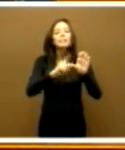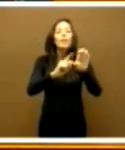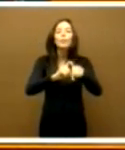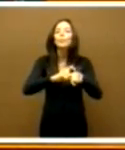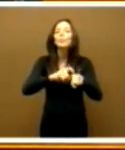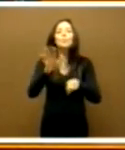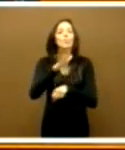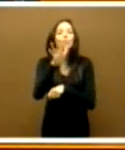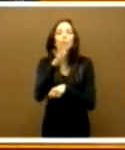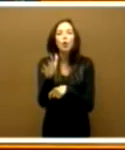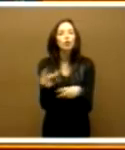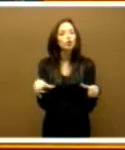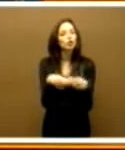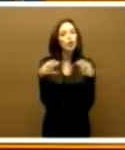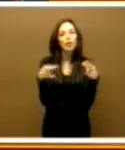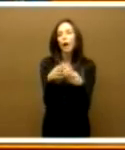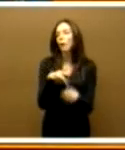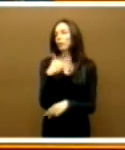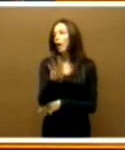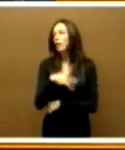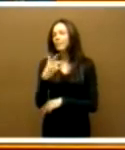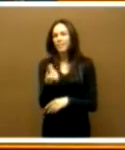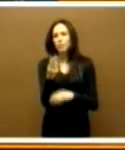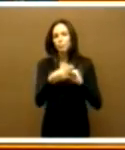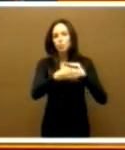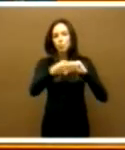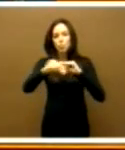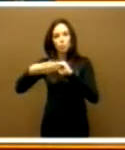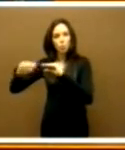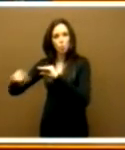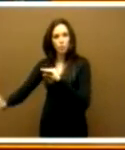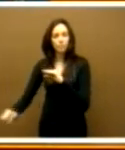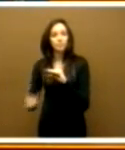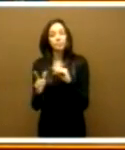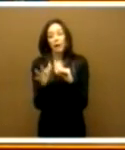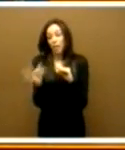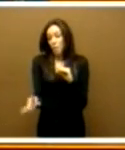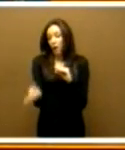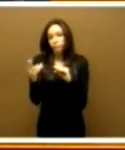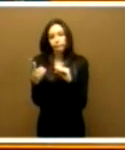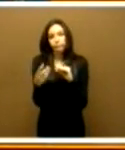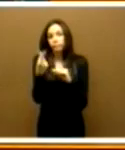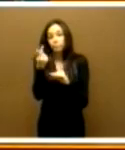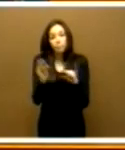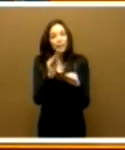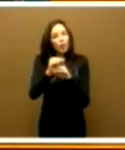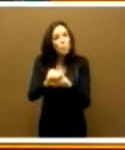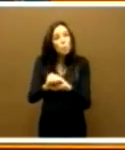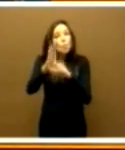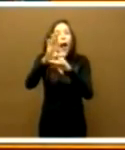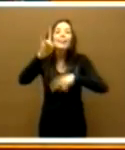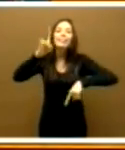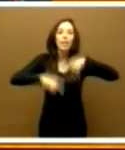una sociedad totalmente subvencionada, señora consejera, y porque, además, el incrementar esas prestaciones va en detrimento